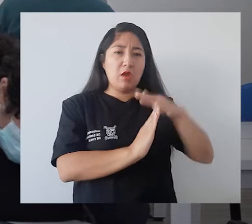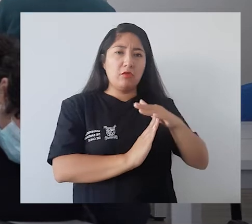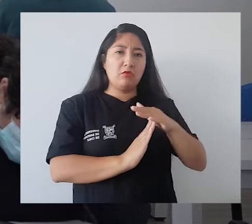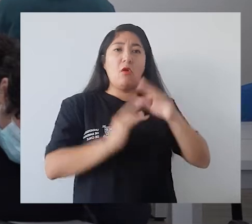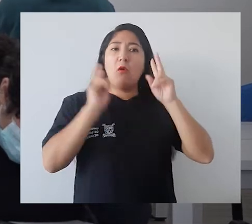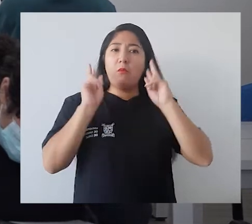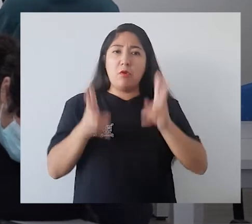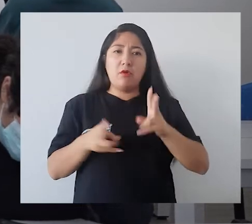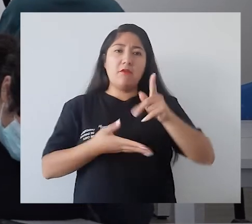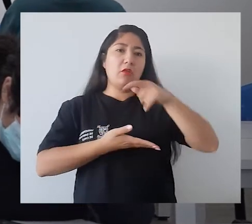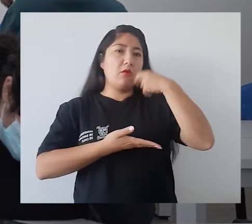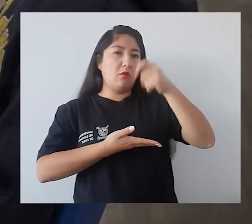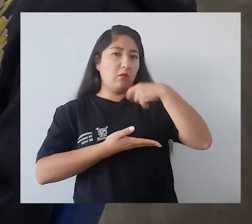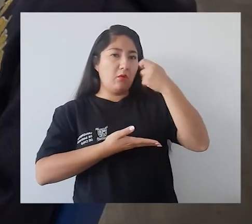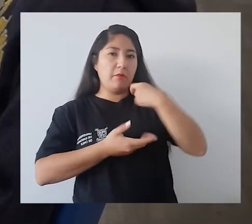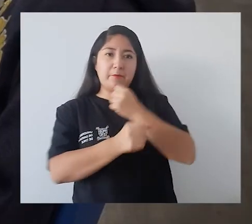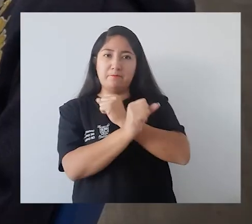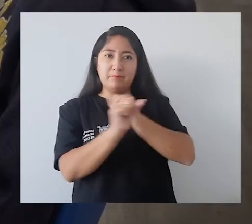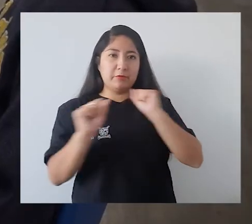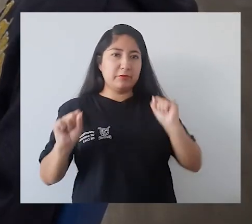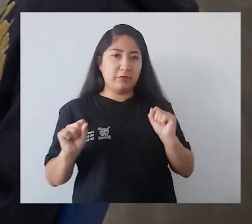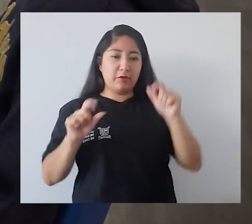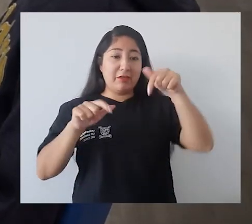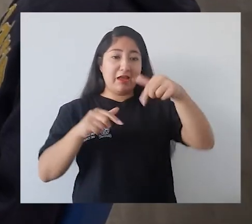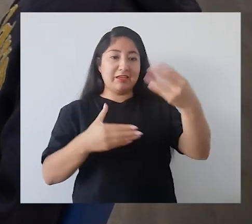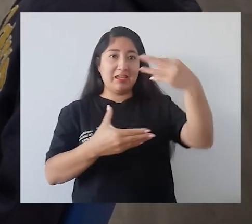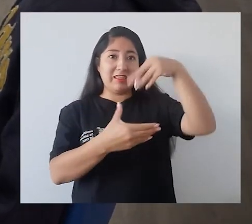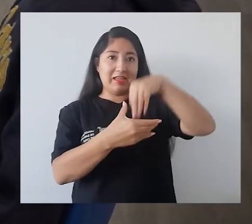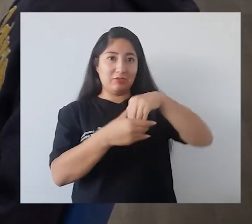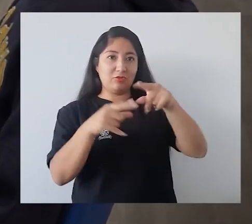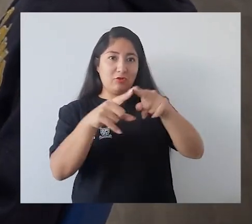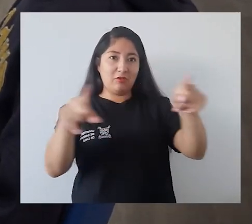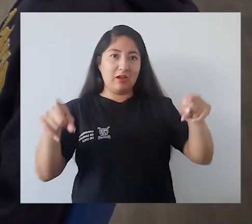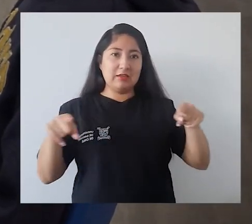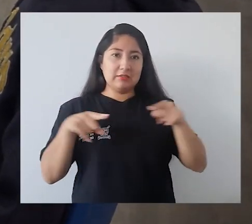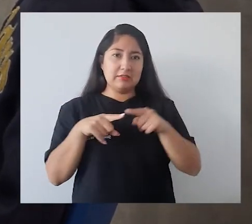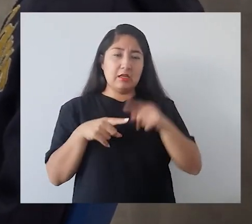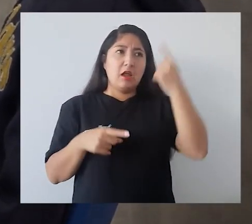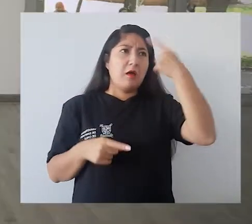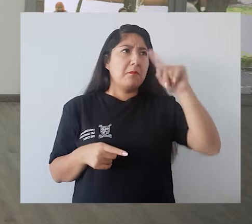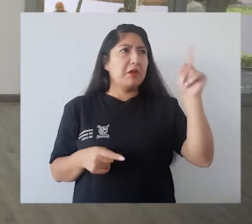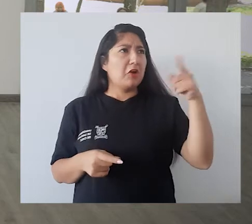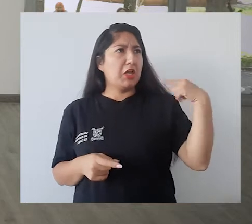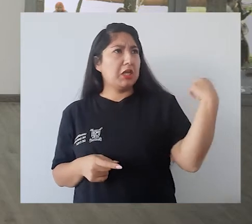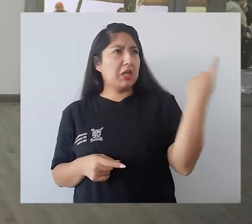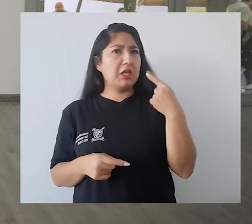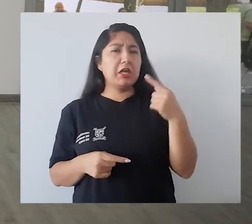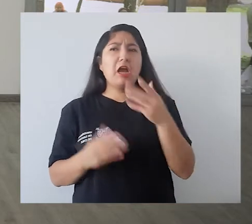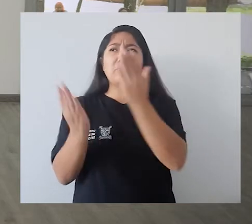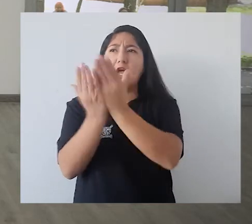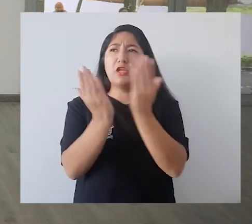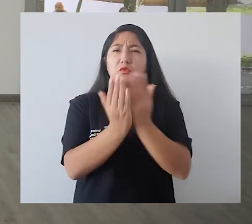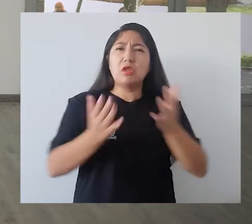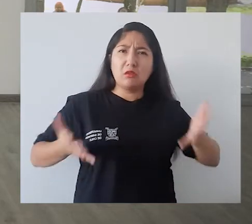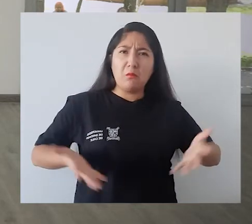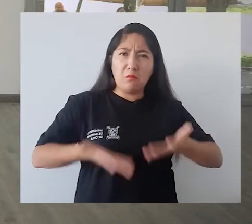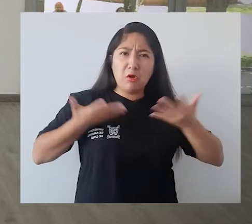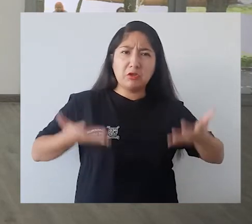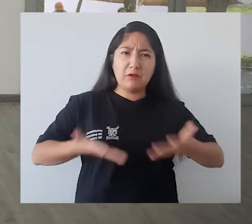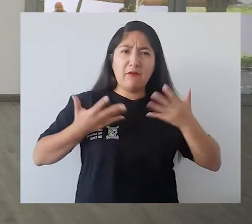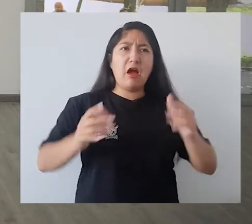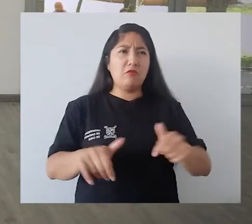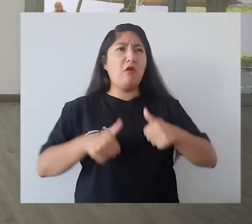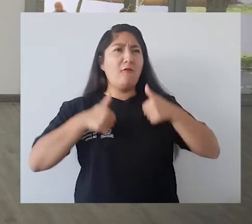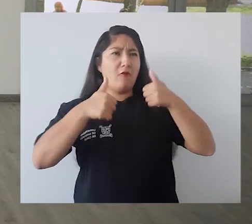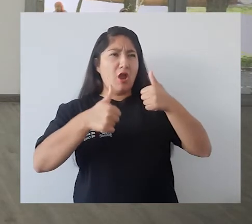momento, que eviten consumir alimentos en la sala. Pero en general ha habido mucho entusiasmo y